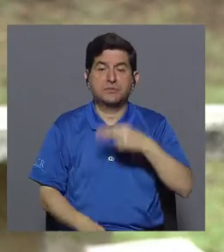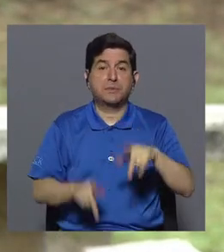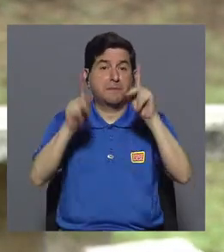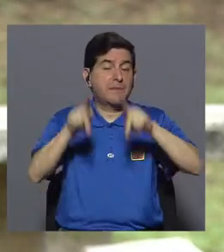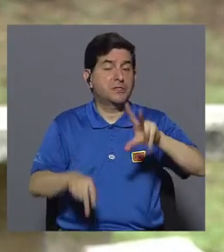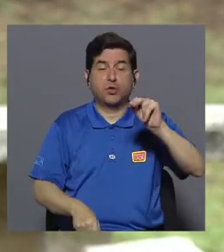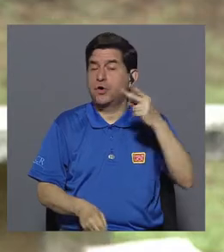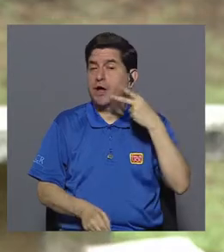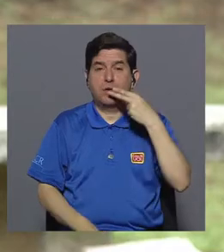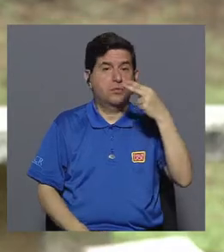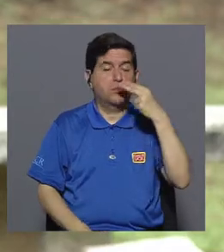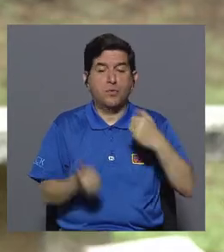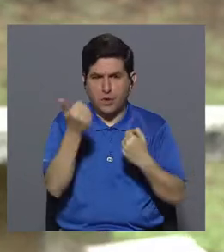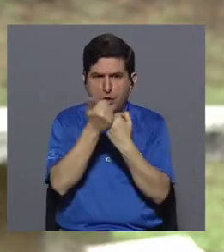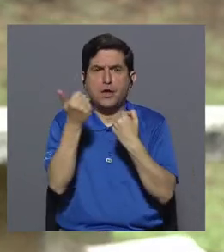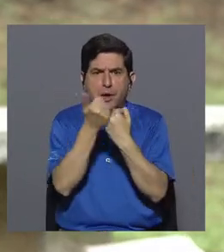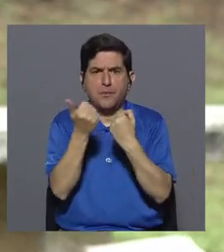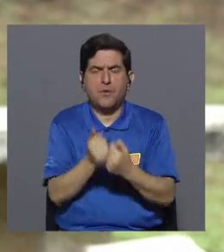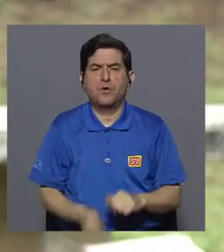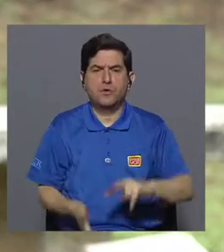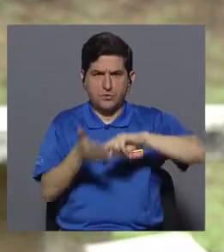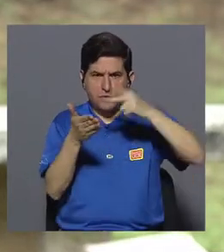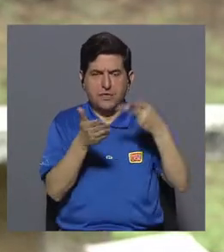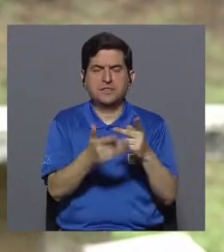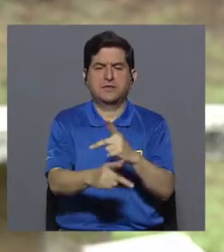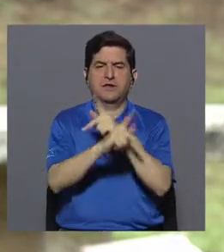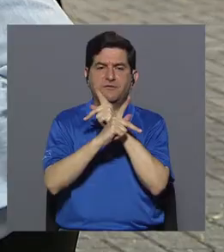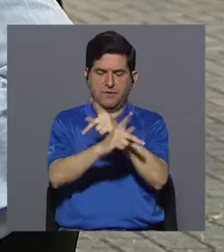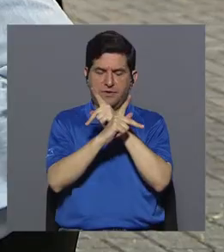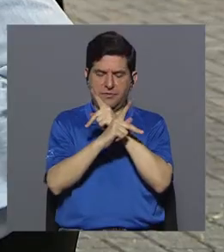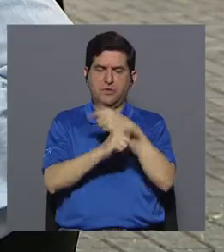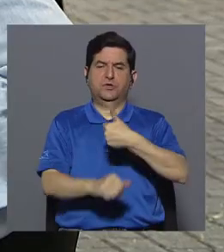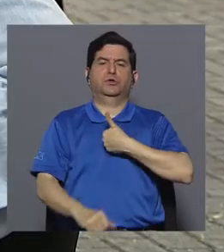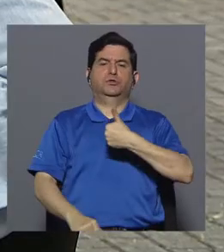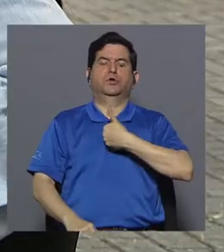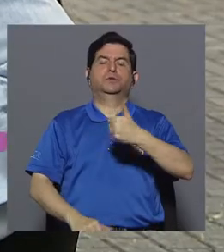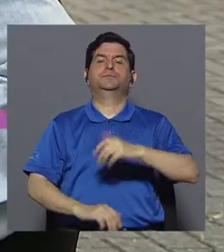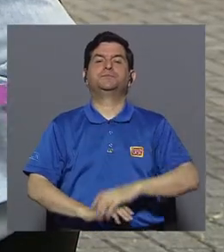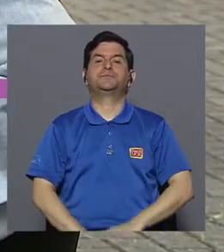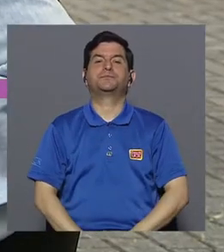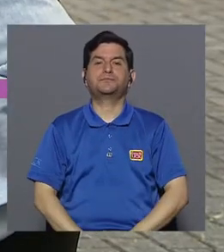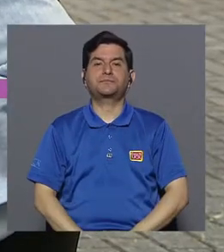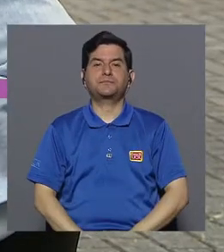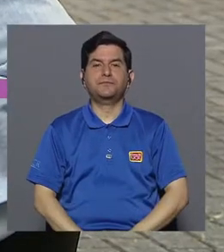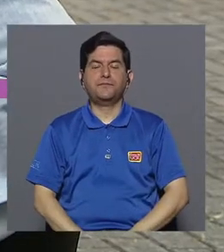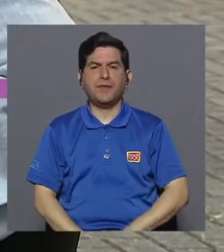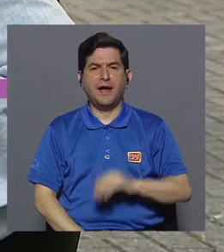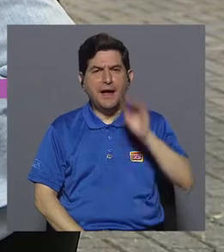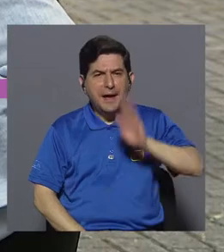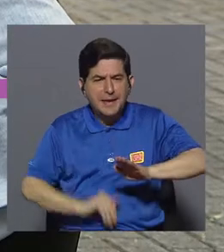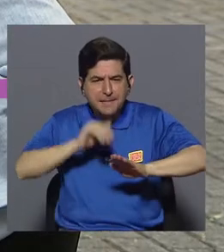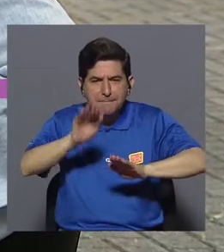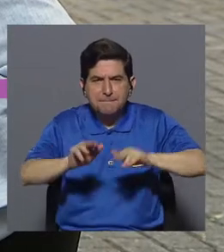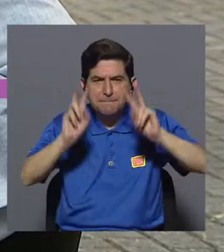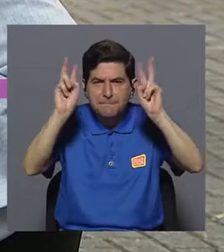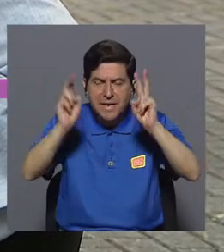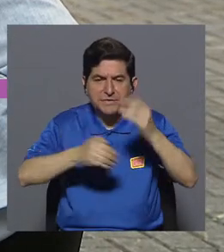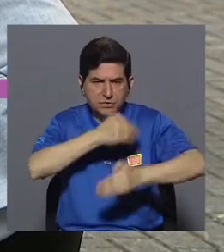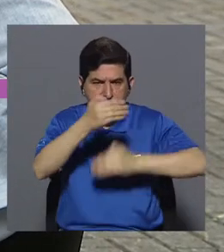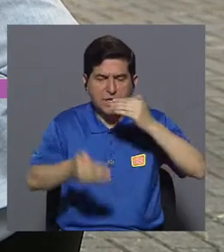¿verdad? Y que más bien los apoye y que se convierta en un factor protector para ellos. Mariela, ¿hay como pasos en la cesación de fumado?